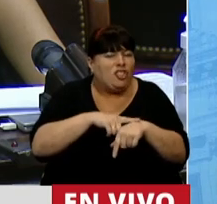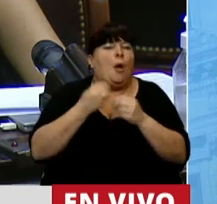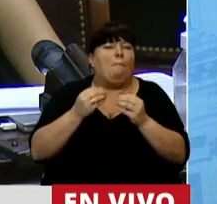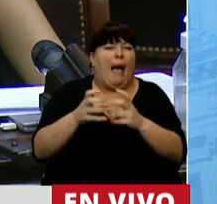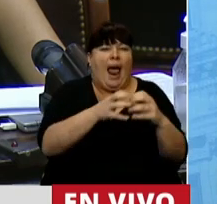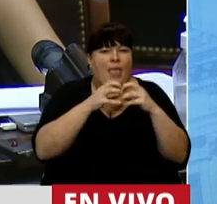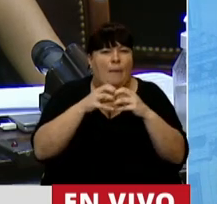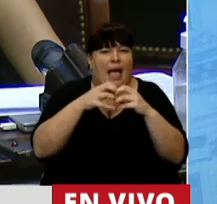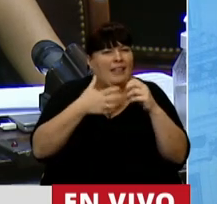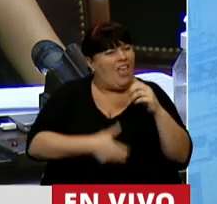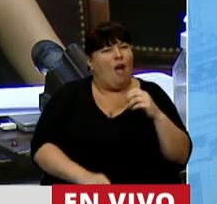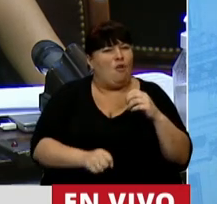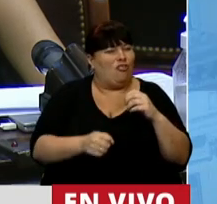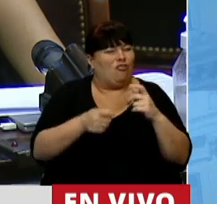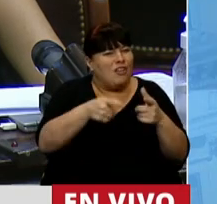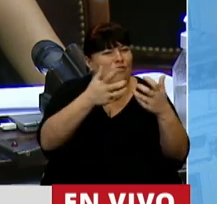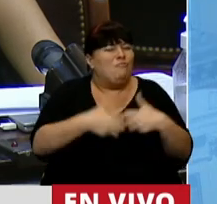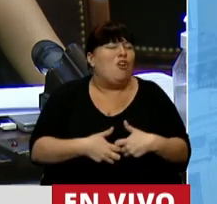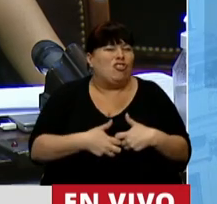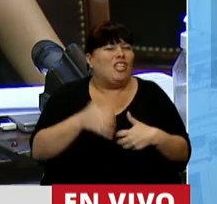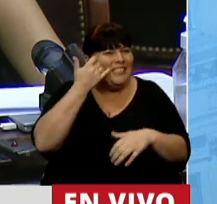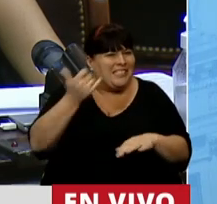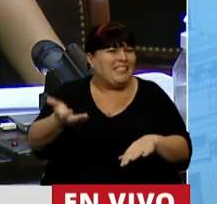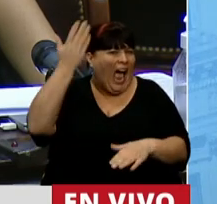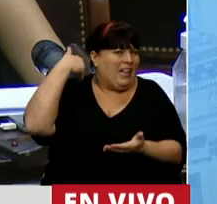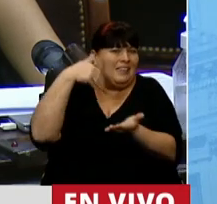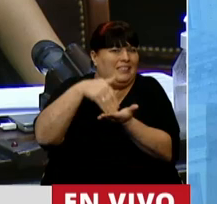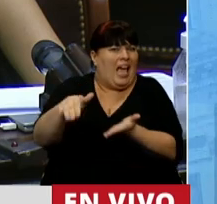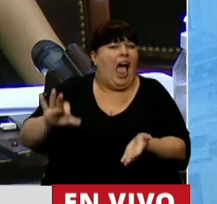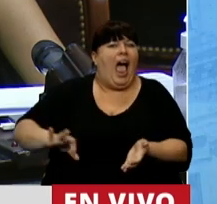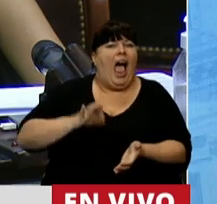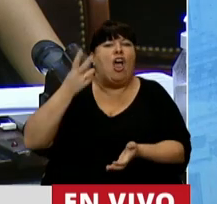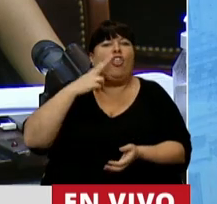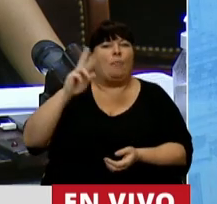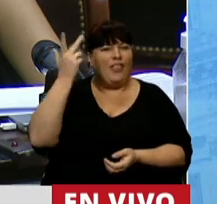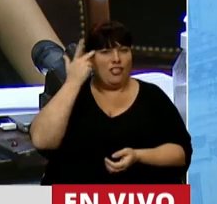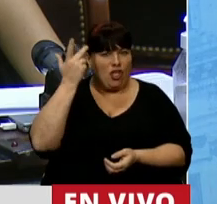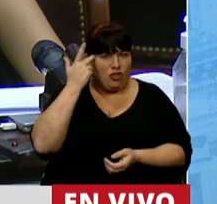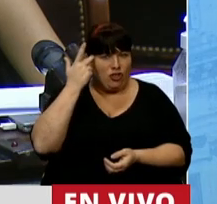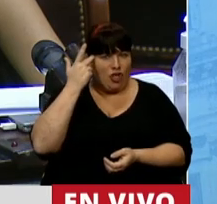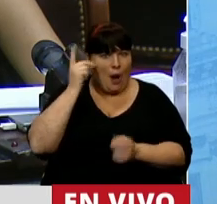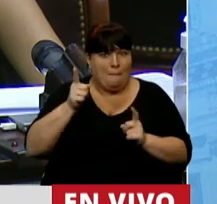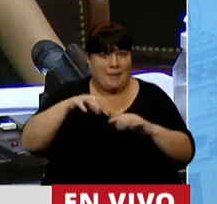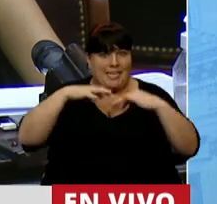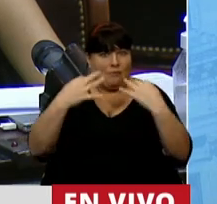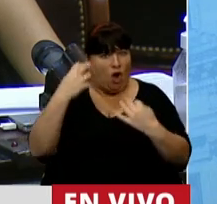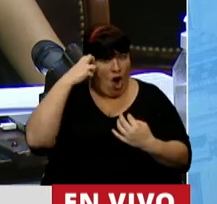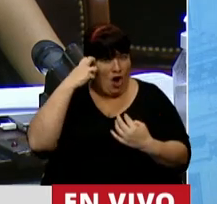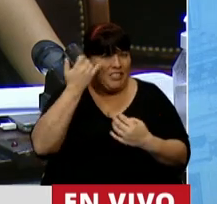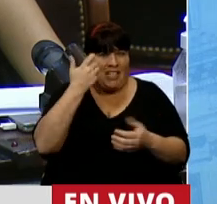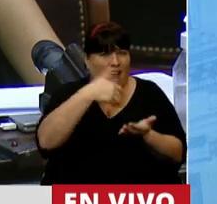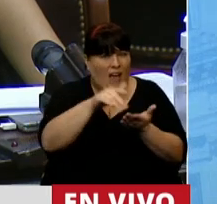poner en discusión un proyecto que ya fue rechazado en el año 2018 en este Congreso.